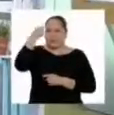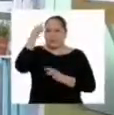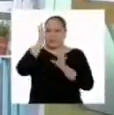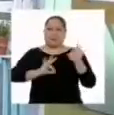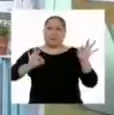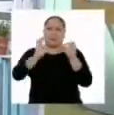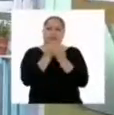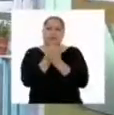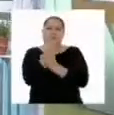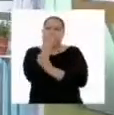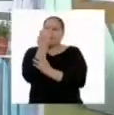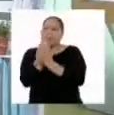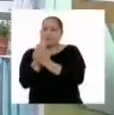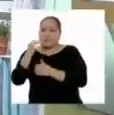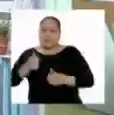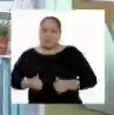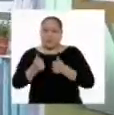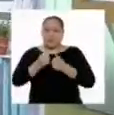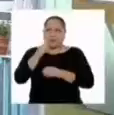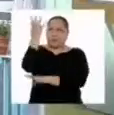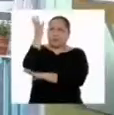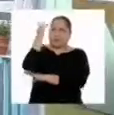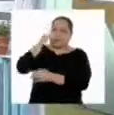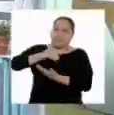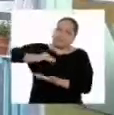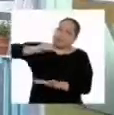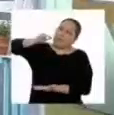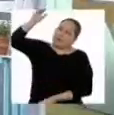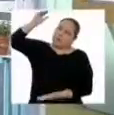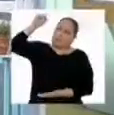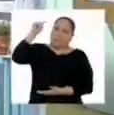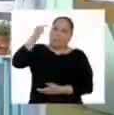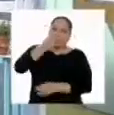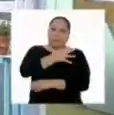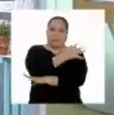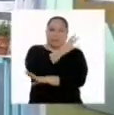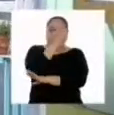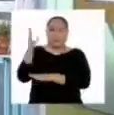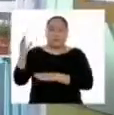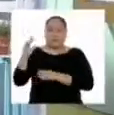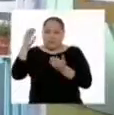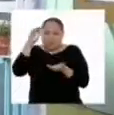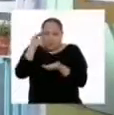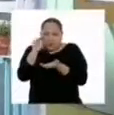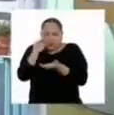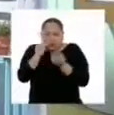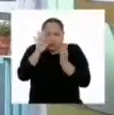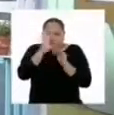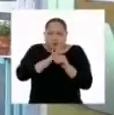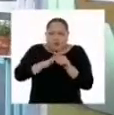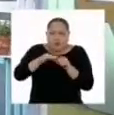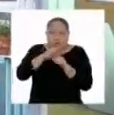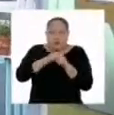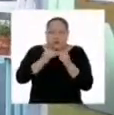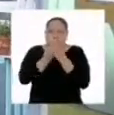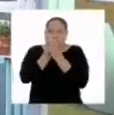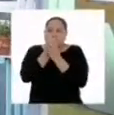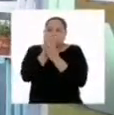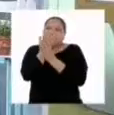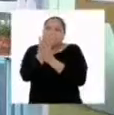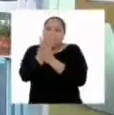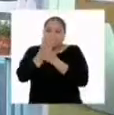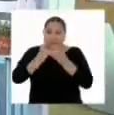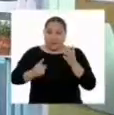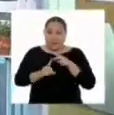las plantas en nuestra vida? Desde los árboles altísimos de nuestra Amazonía hasta las más chiquititas y delicadas como las flores que